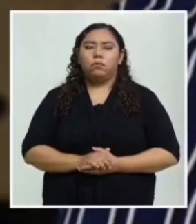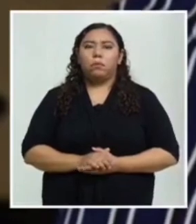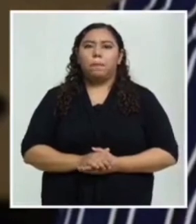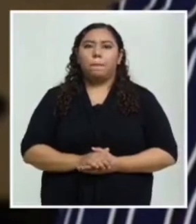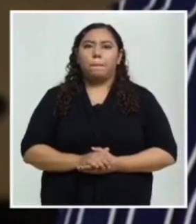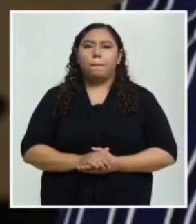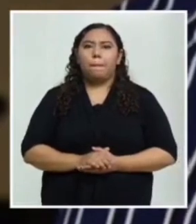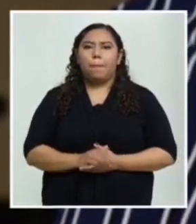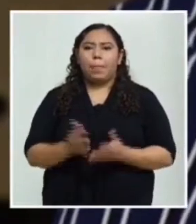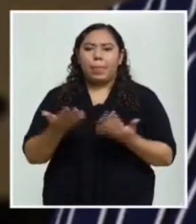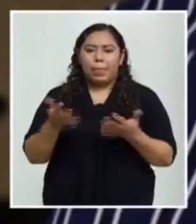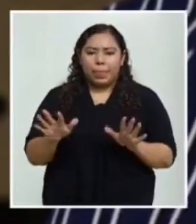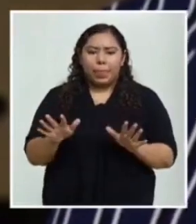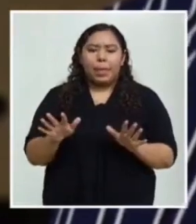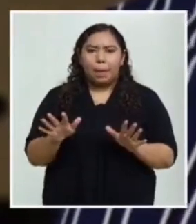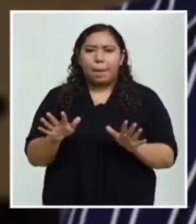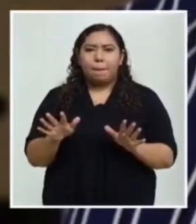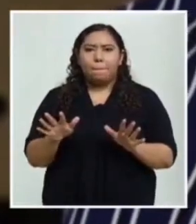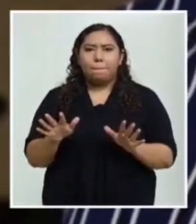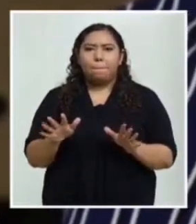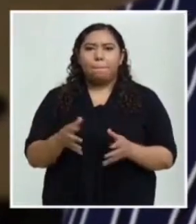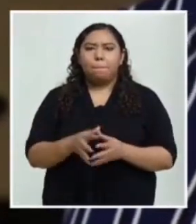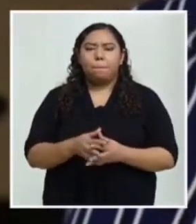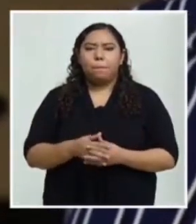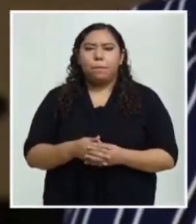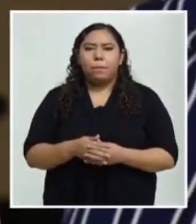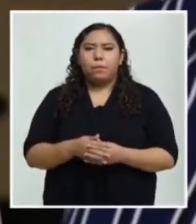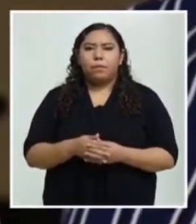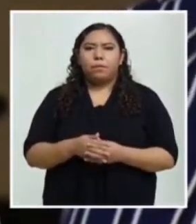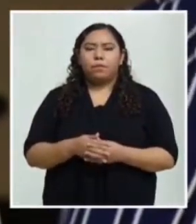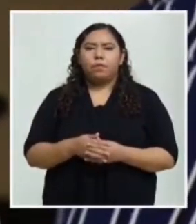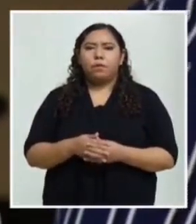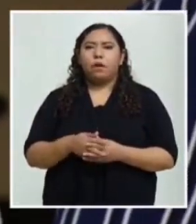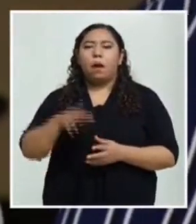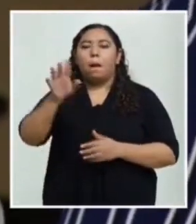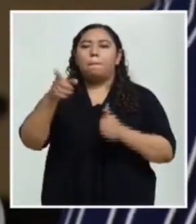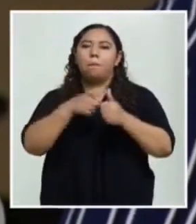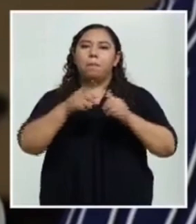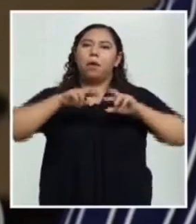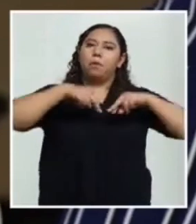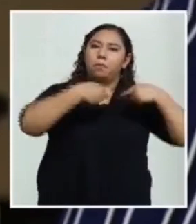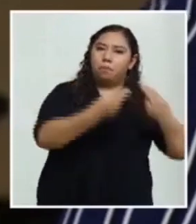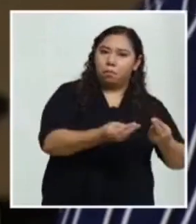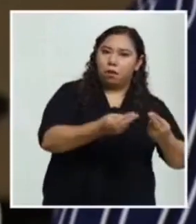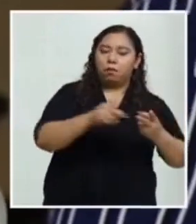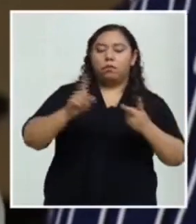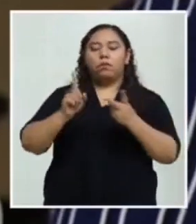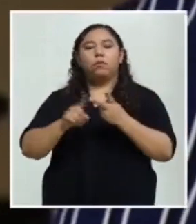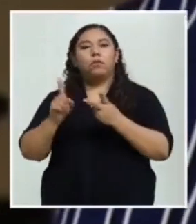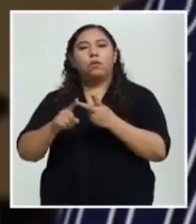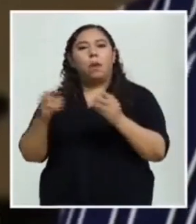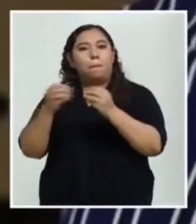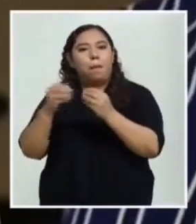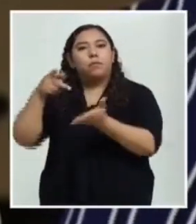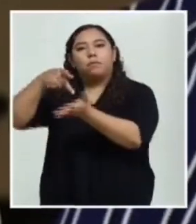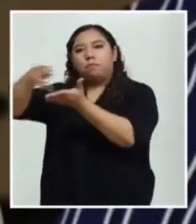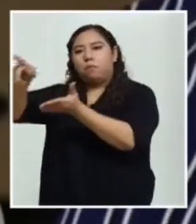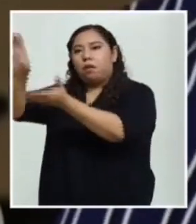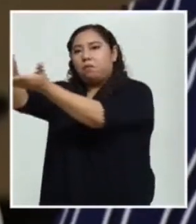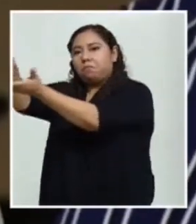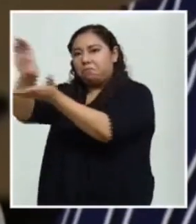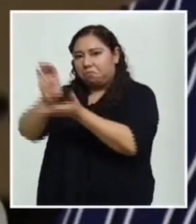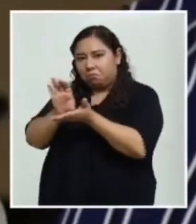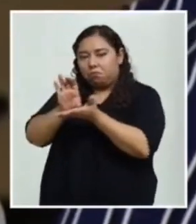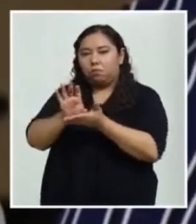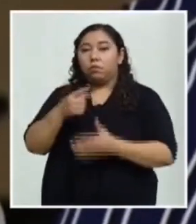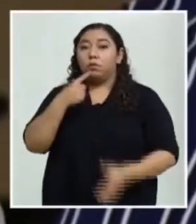indicaban ya adicional a lo que será la donación. Quiero ser muy enfático en el hecho de que la